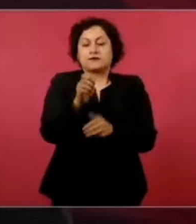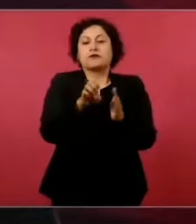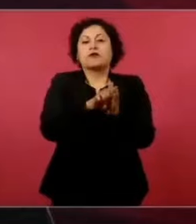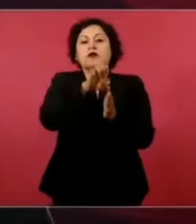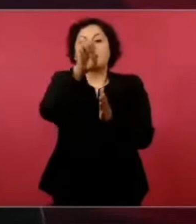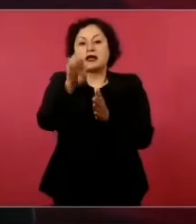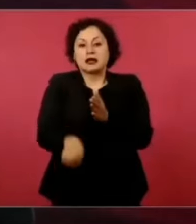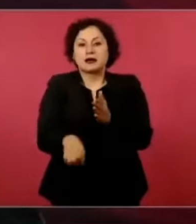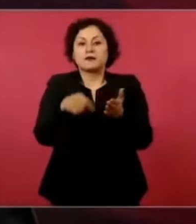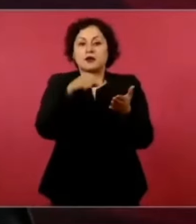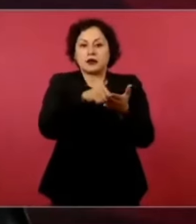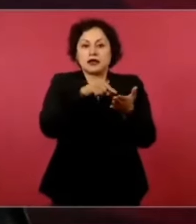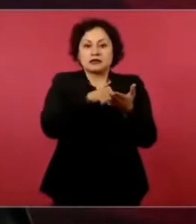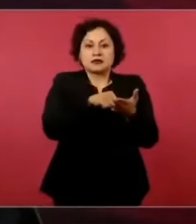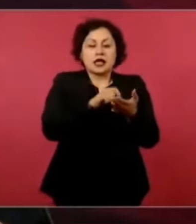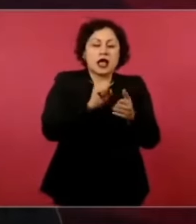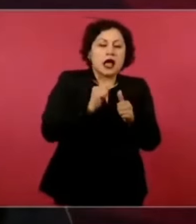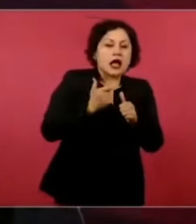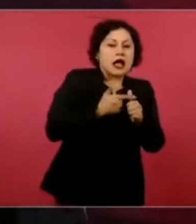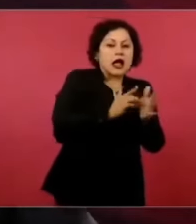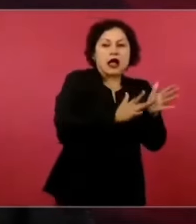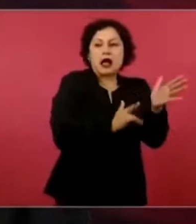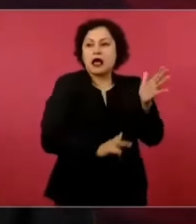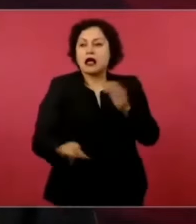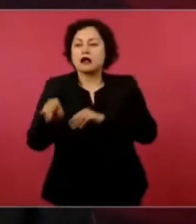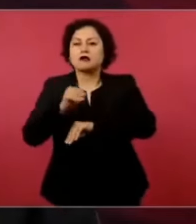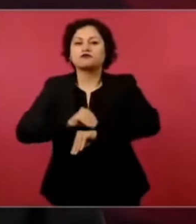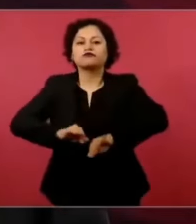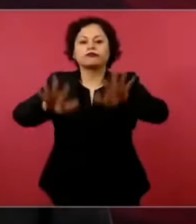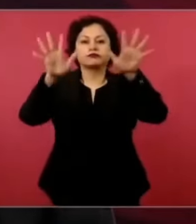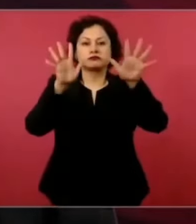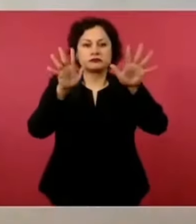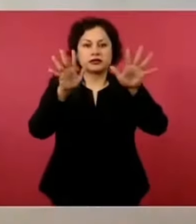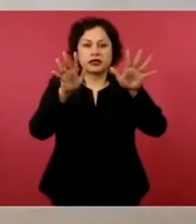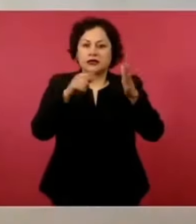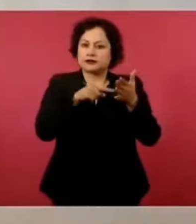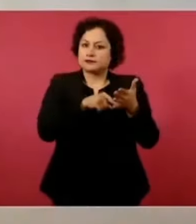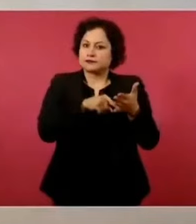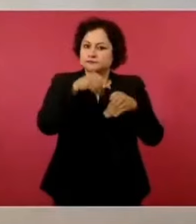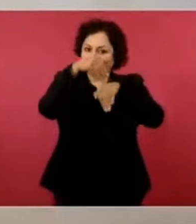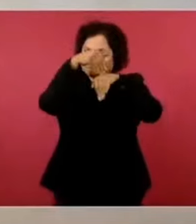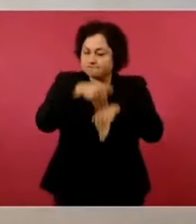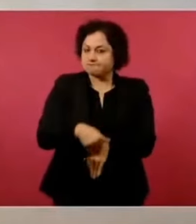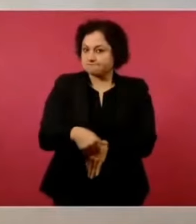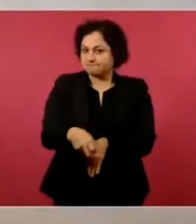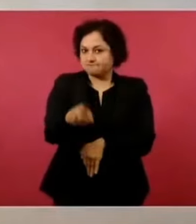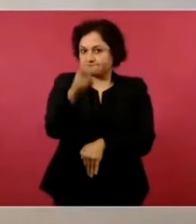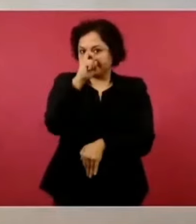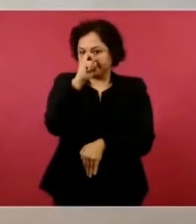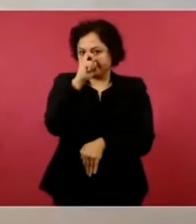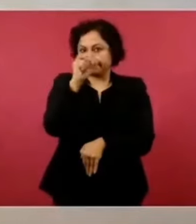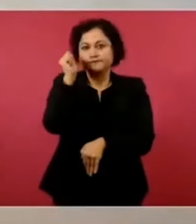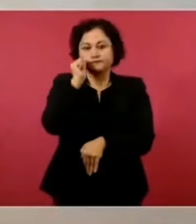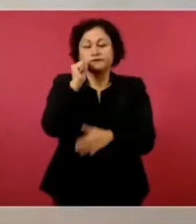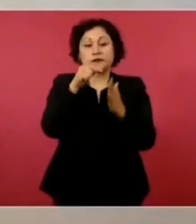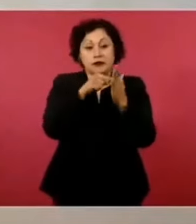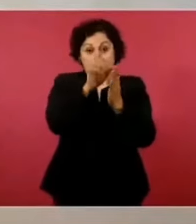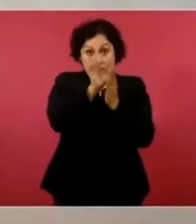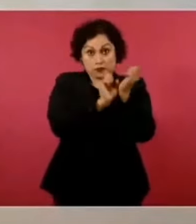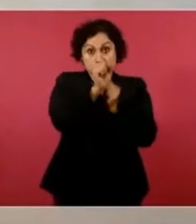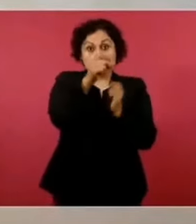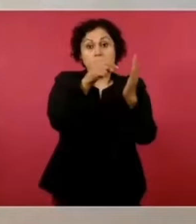de todo tipo a través de cualquier medio. O lo que dice el artículo séptimo,